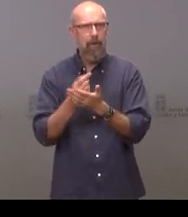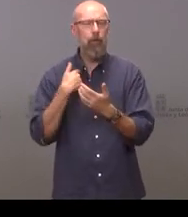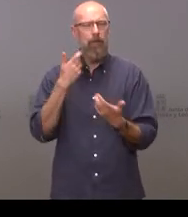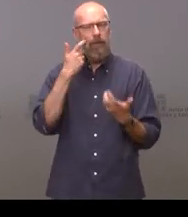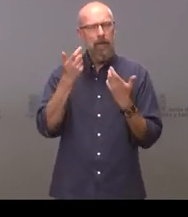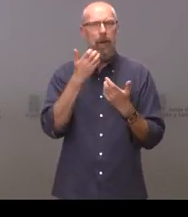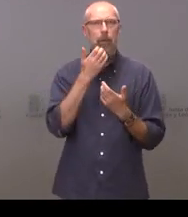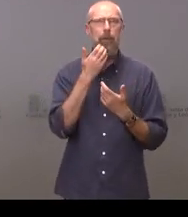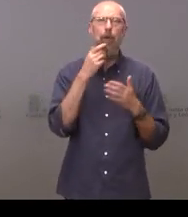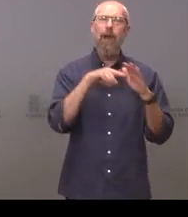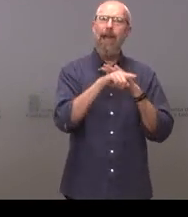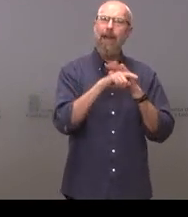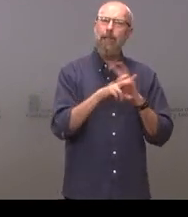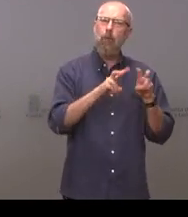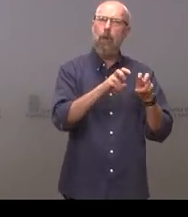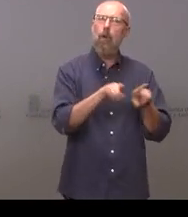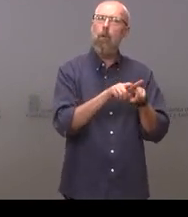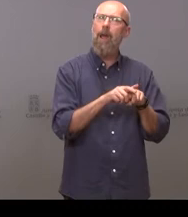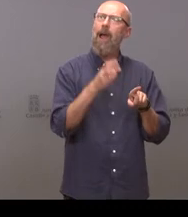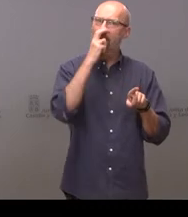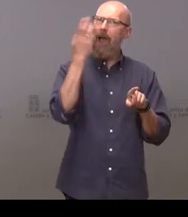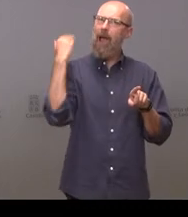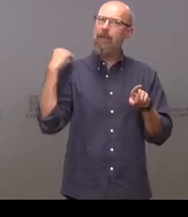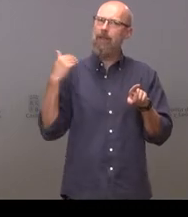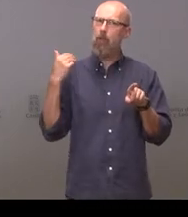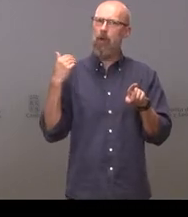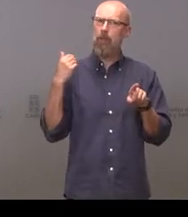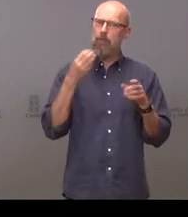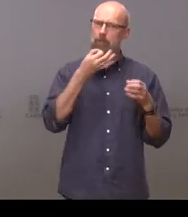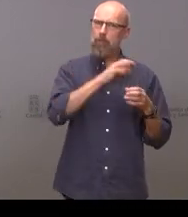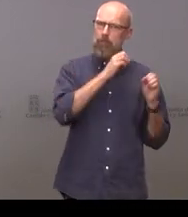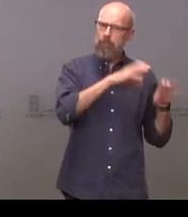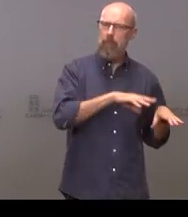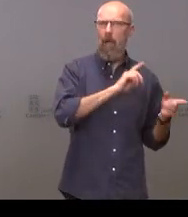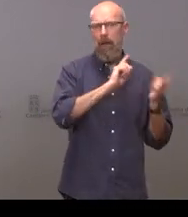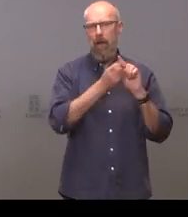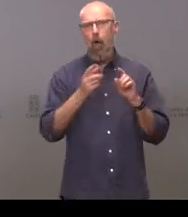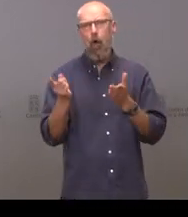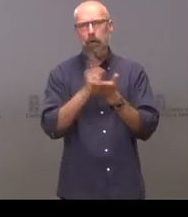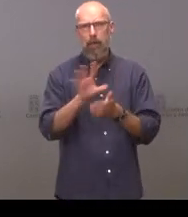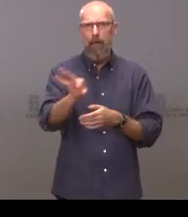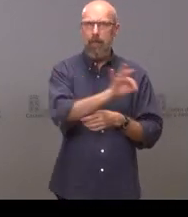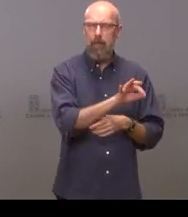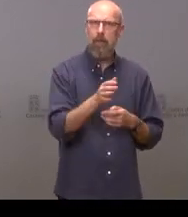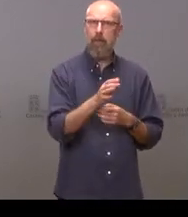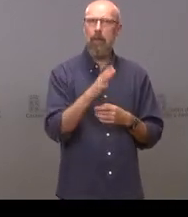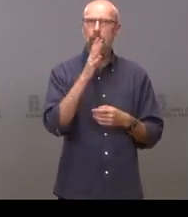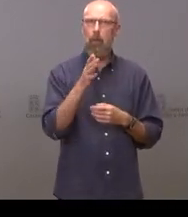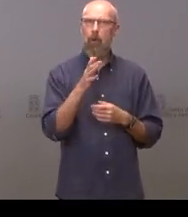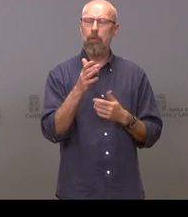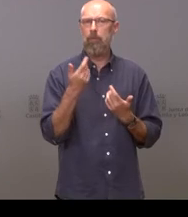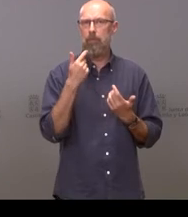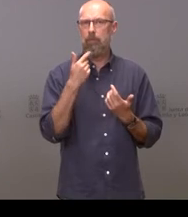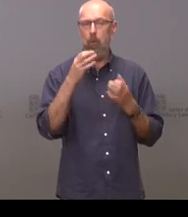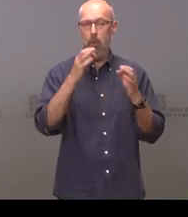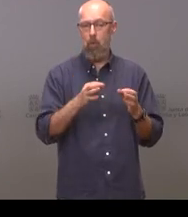que el nuevo gerente sea el antiguo gerente a su vez que dimitió en 2019 precisamente el año en el que presuntamente se iniciaron esos abusos no